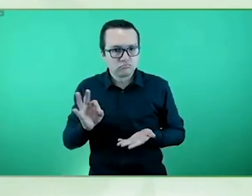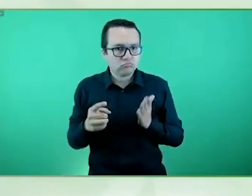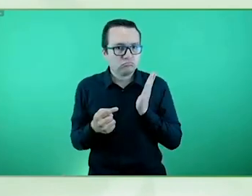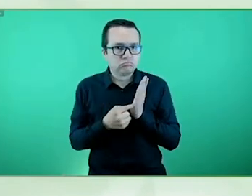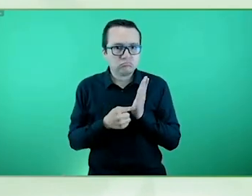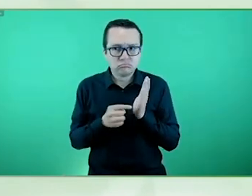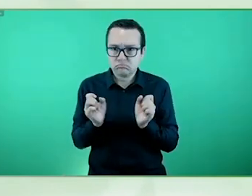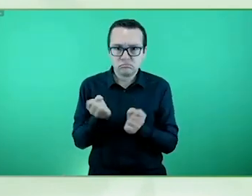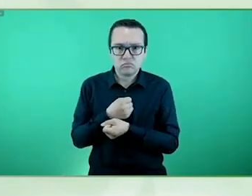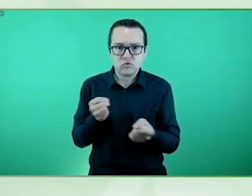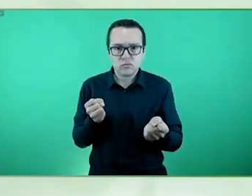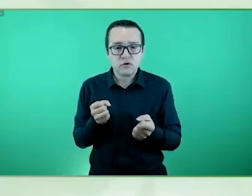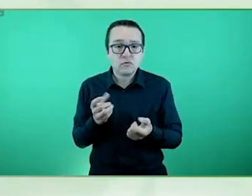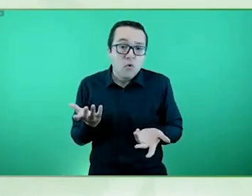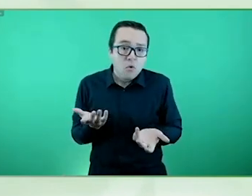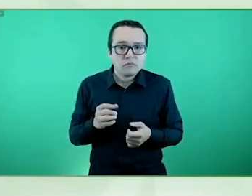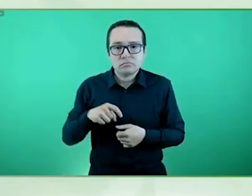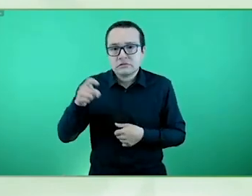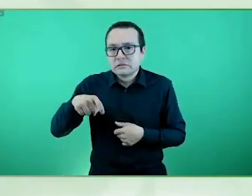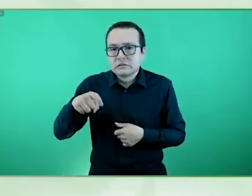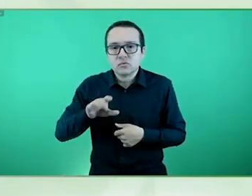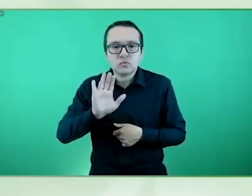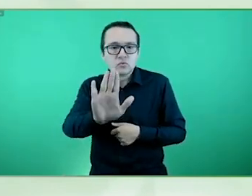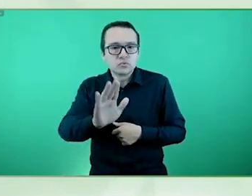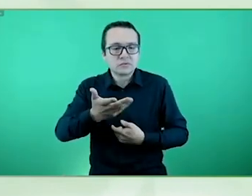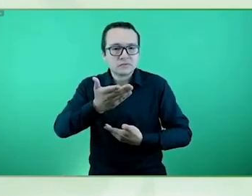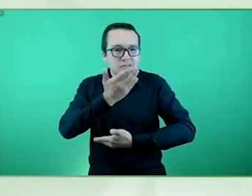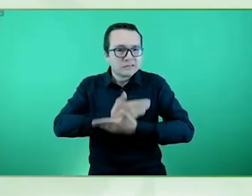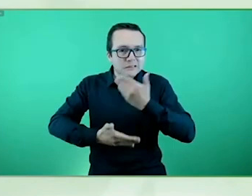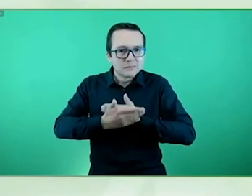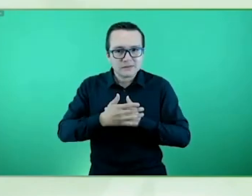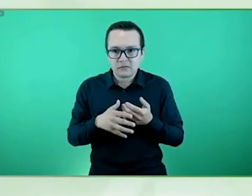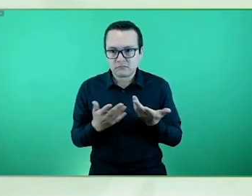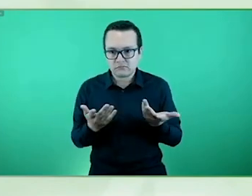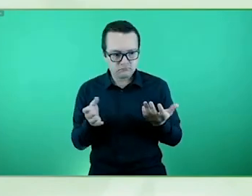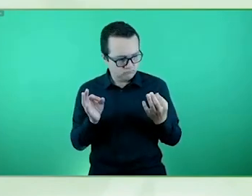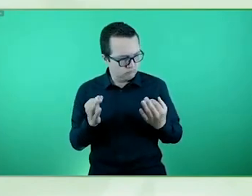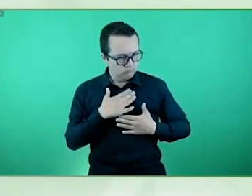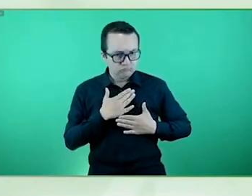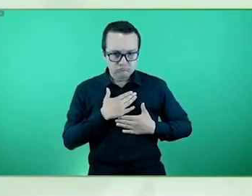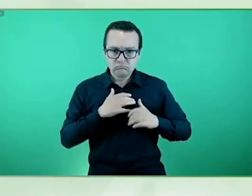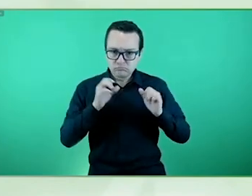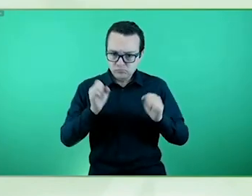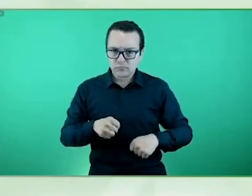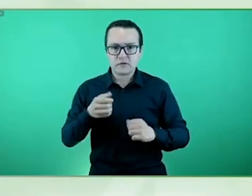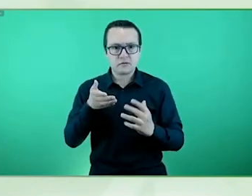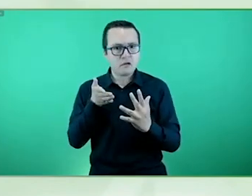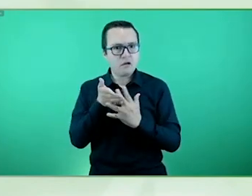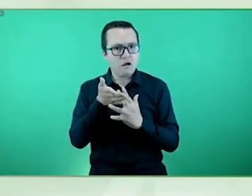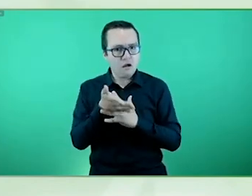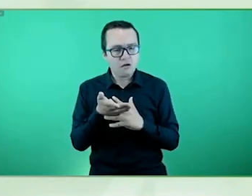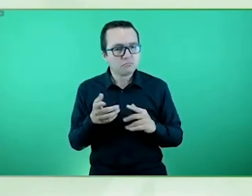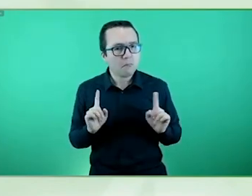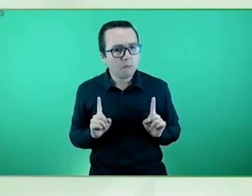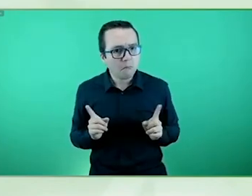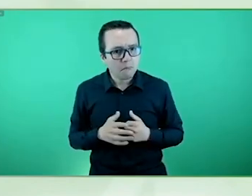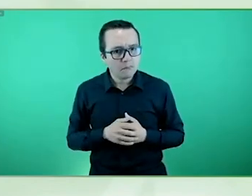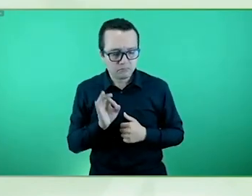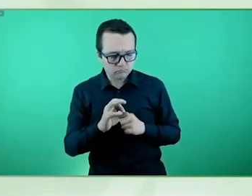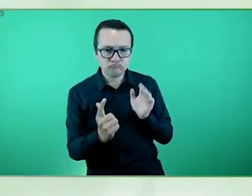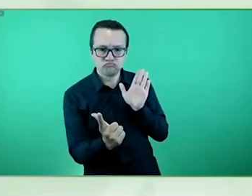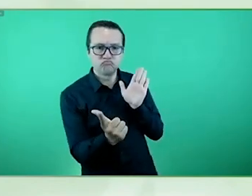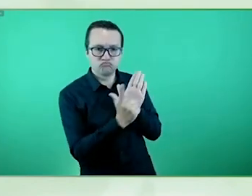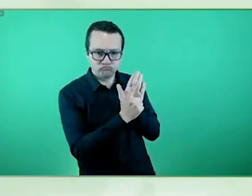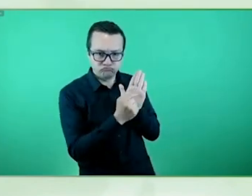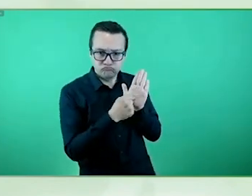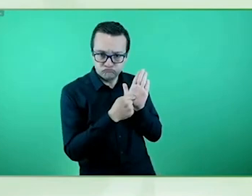específica de su discapacidad directamente no puedan acceder aunque la ley no lo